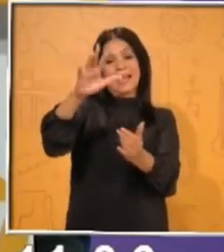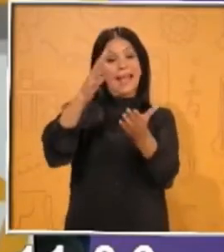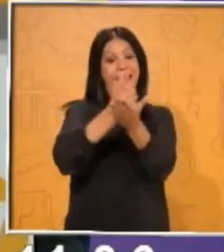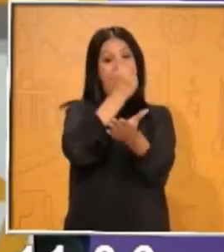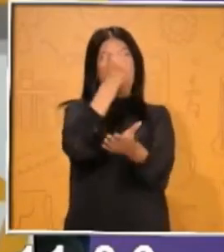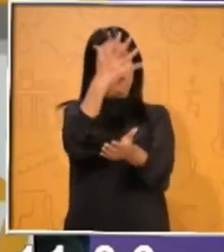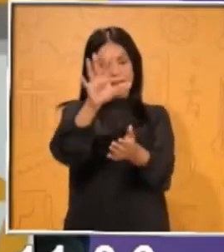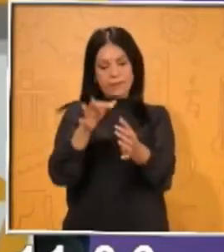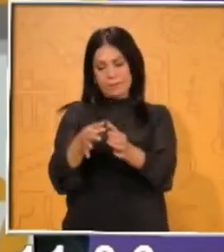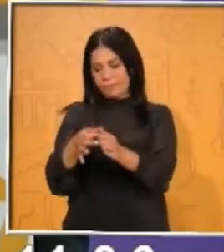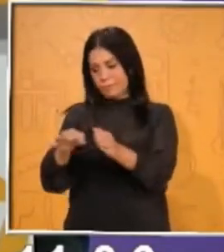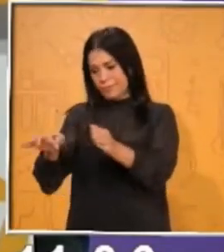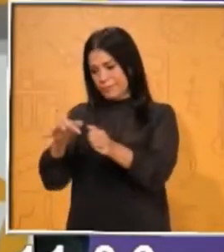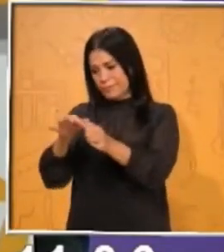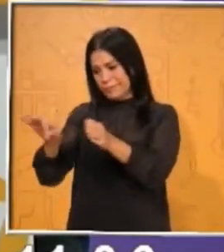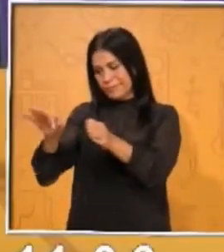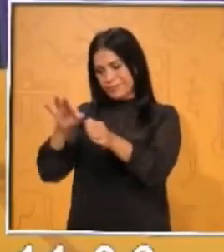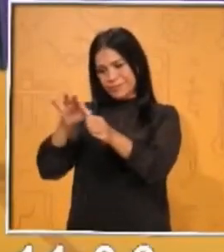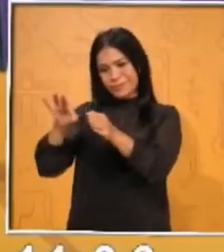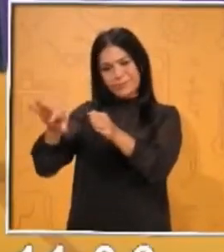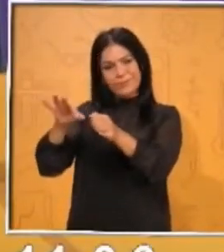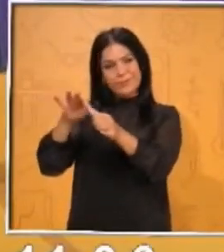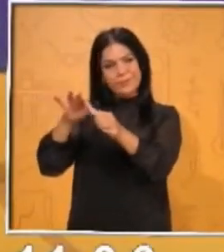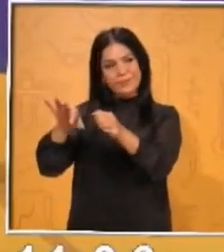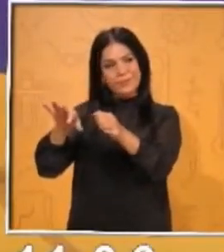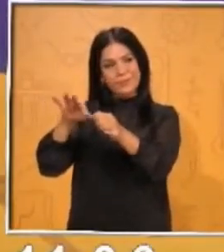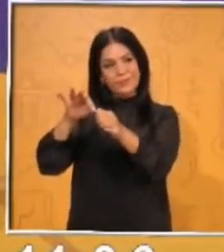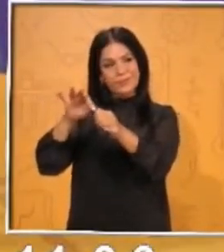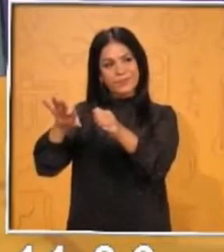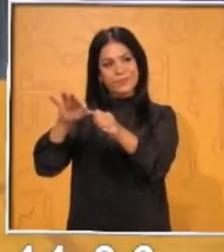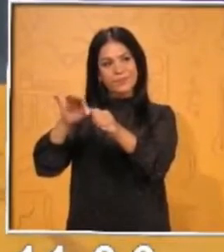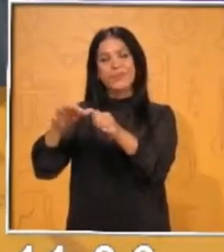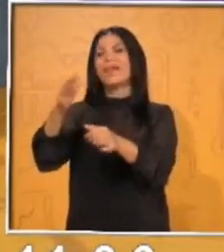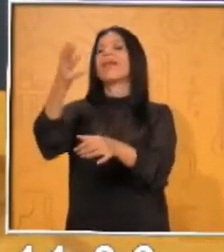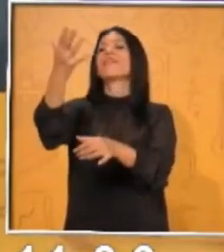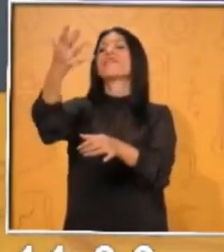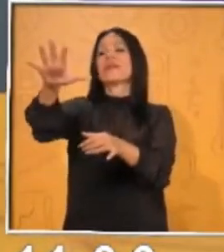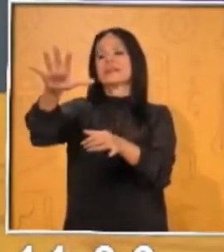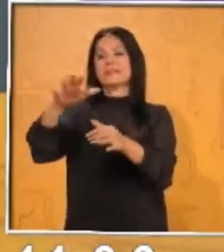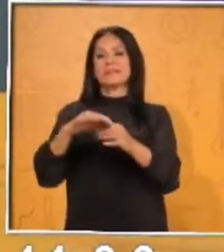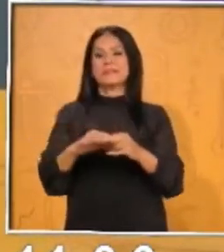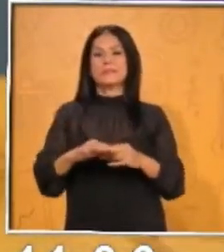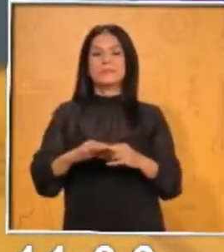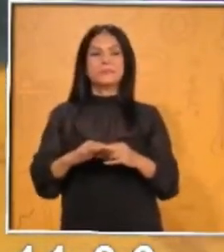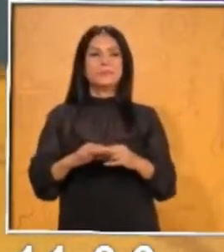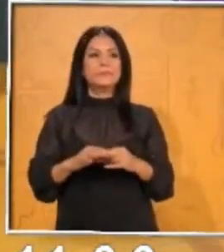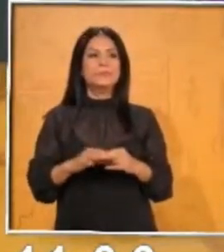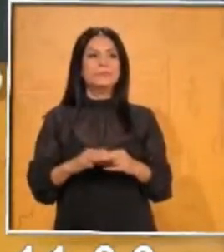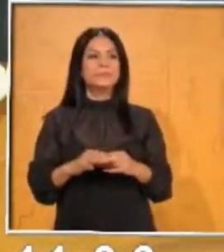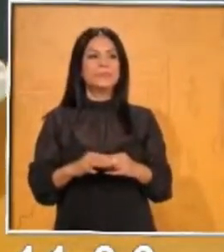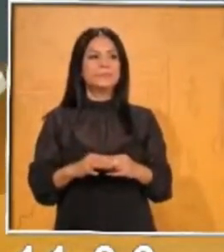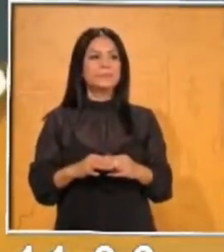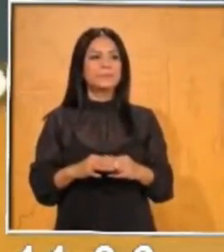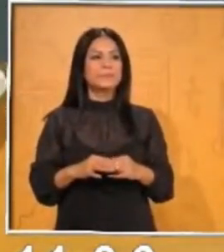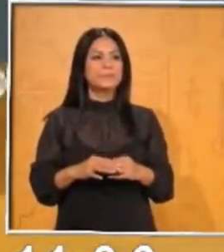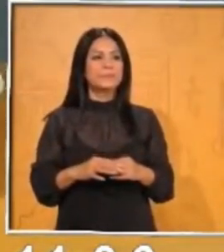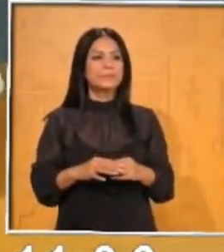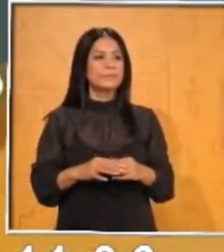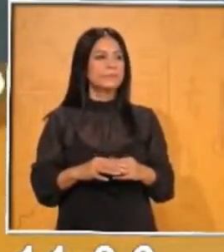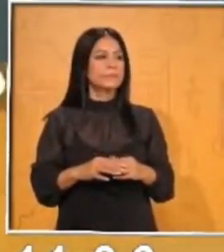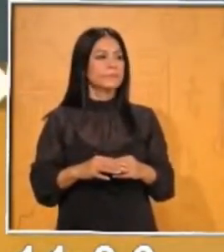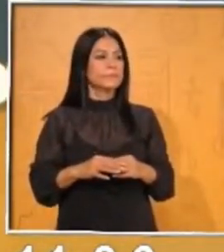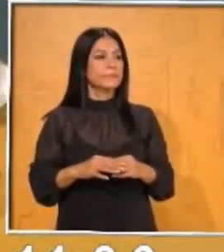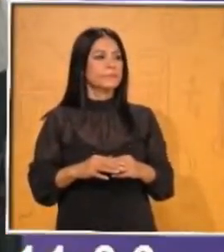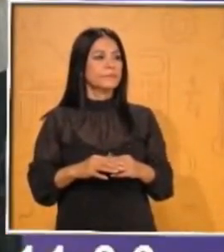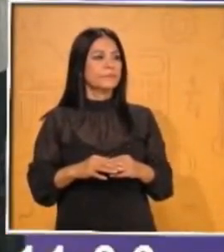cuatro, cinco, seis, siete, ocho, nueve, diez. Diez. Y ellos van a irlos cambiando por